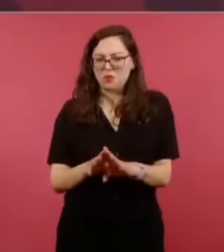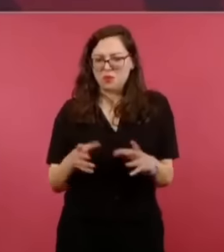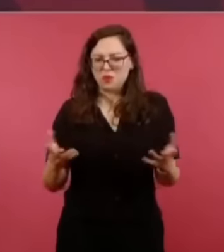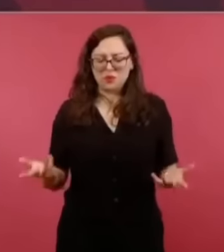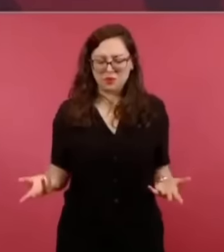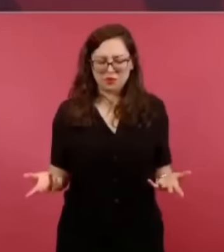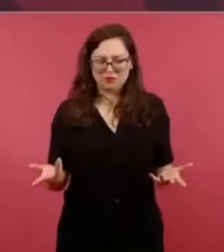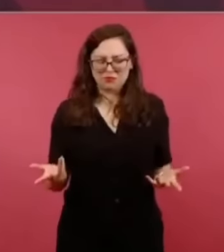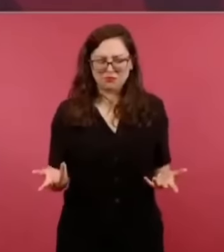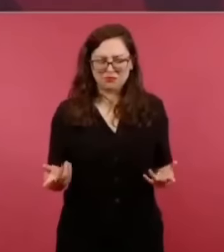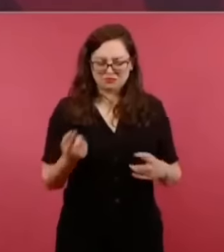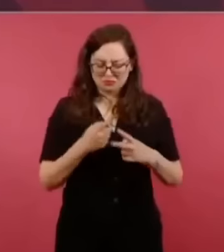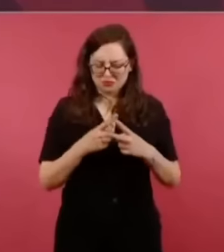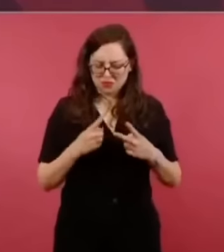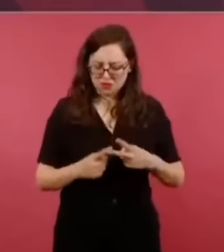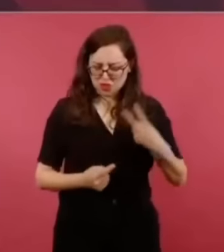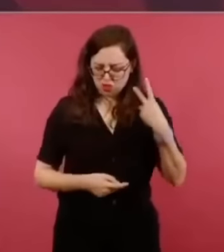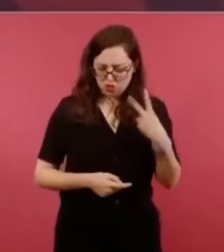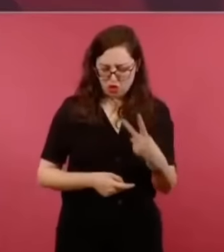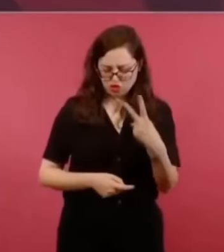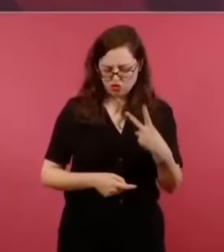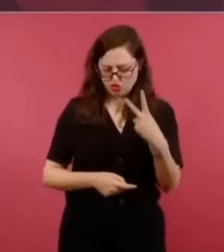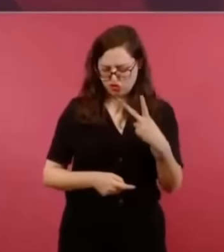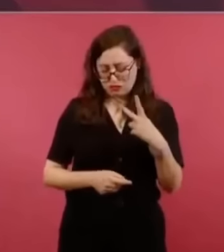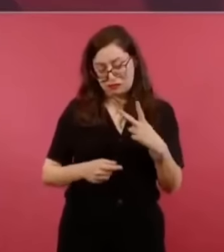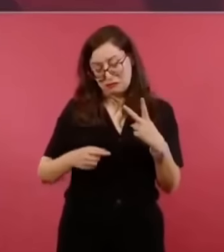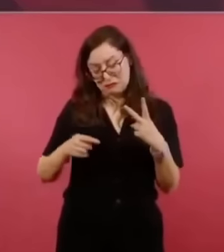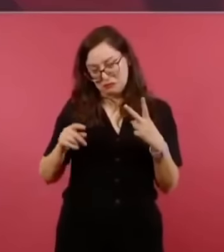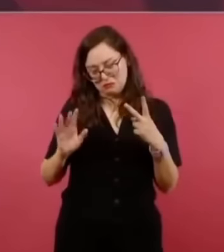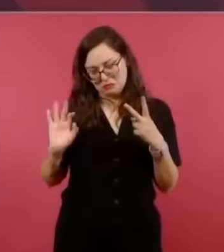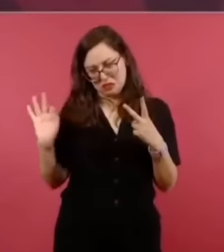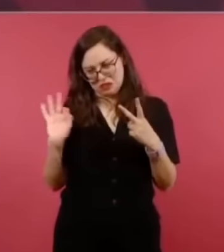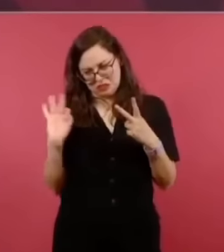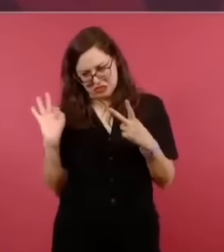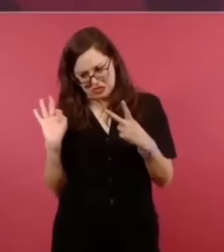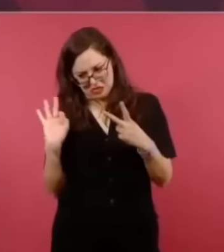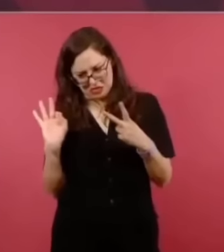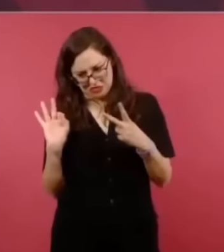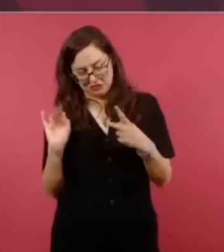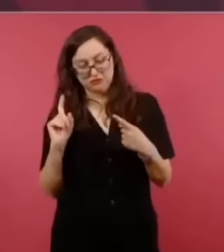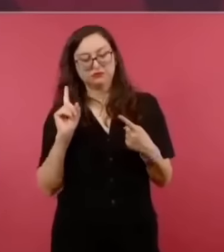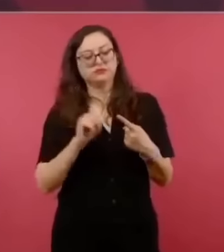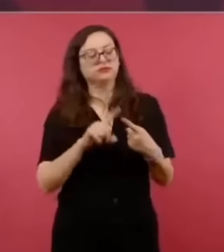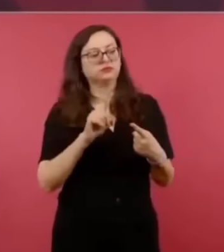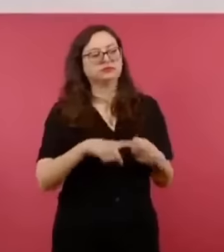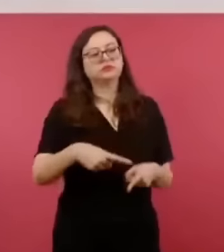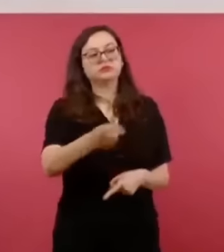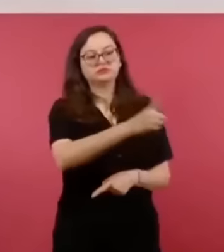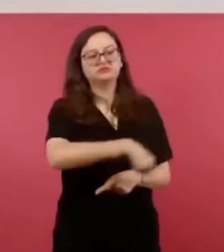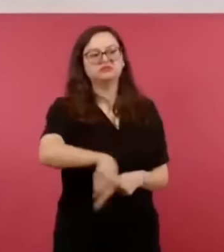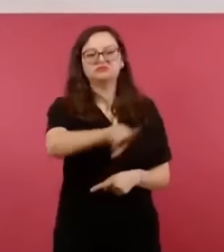o lo hacen conscientemente y son unos sinicasos,